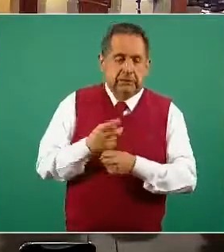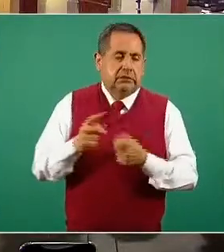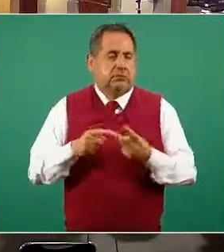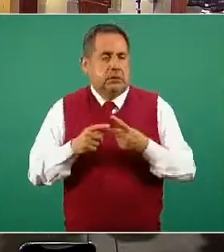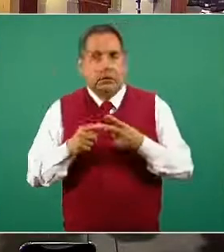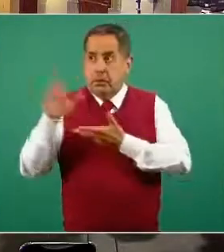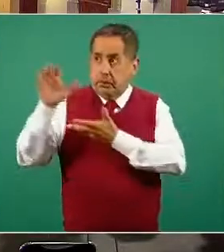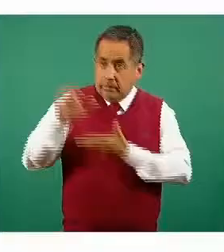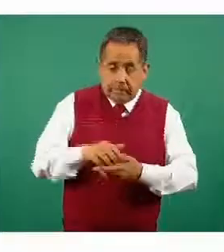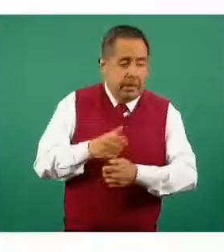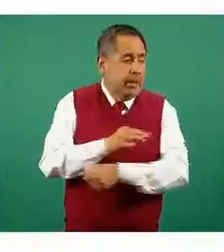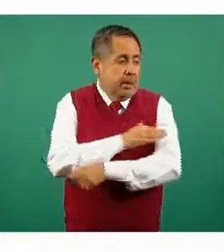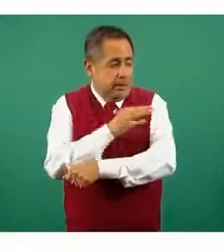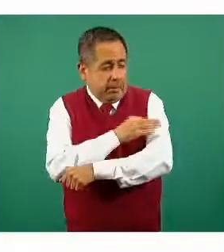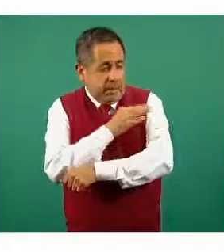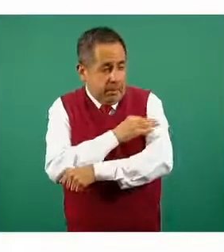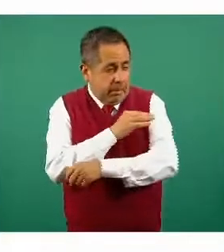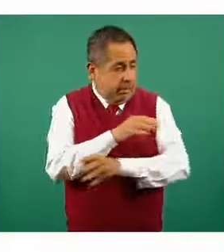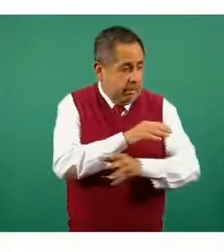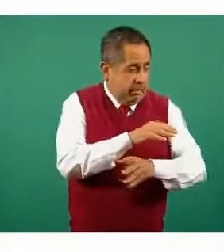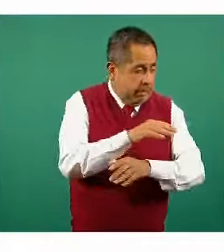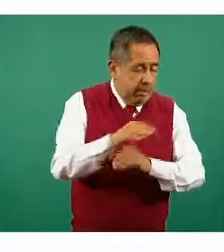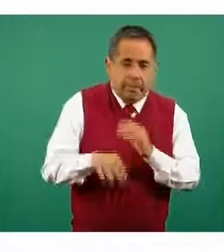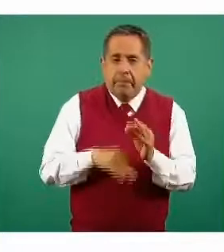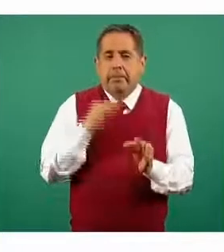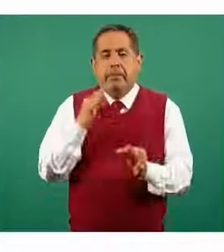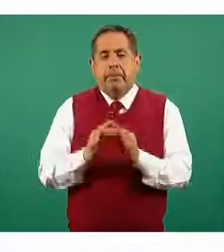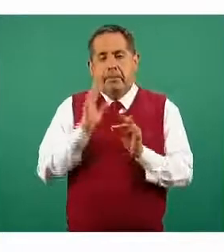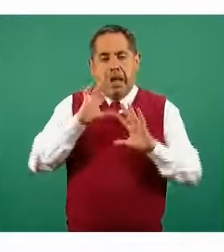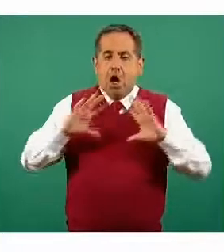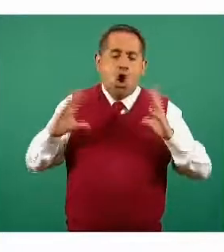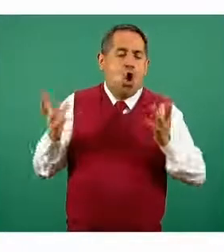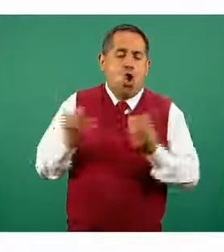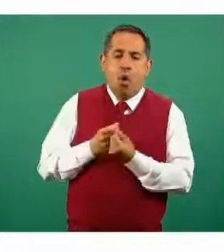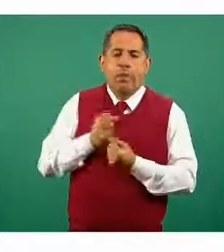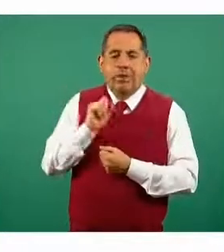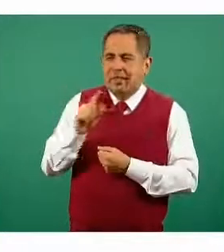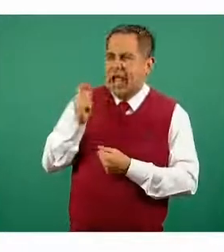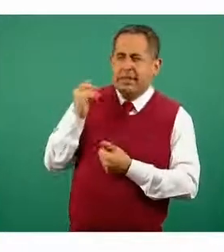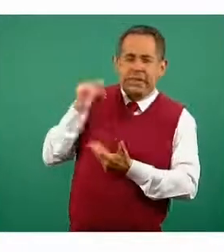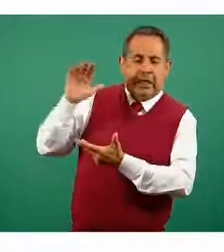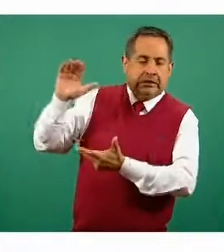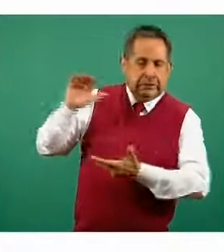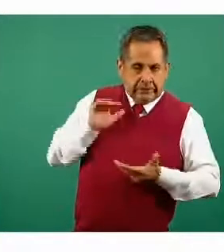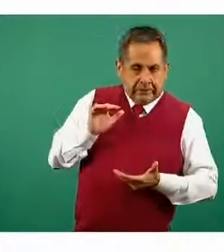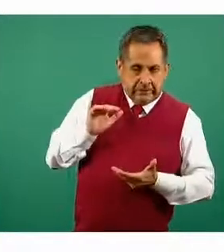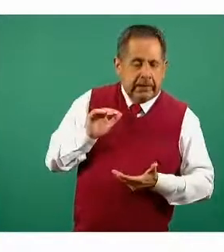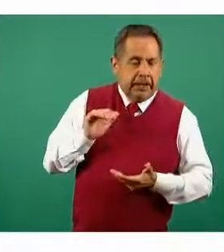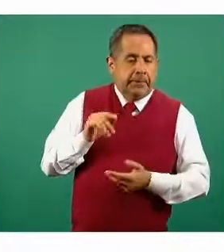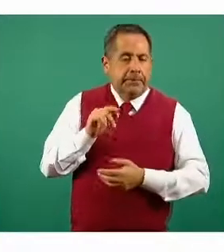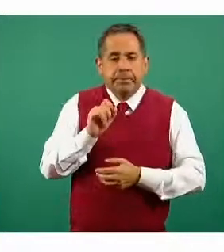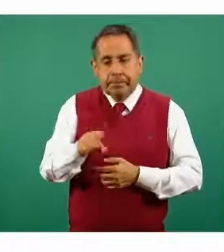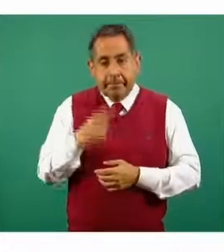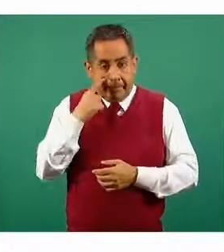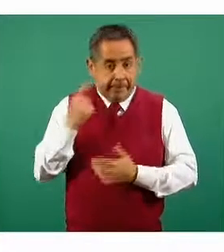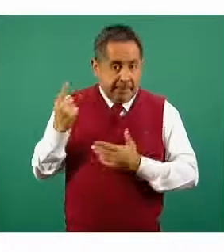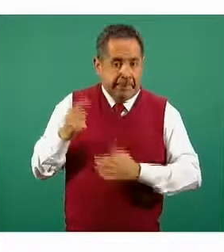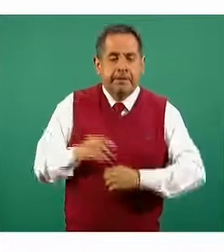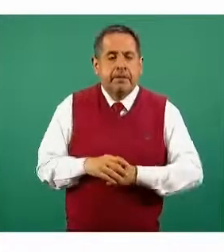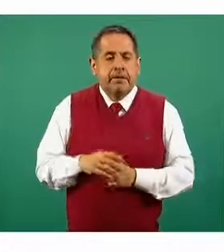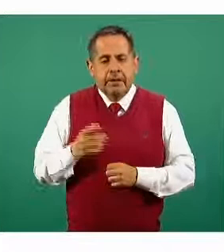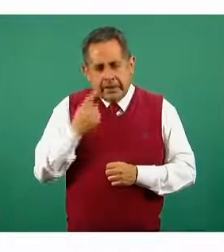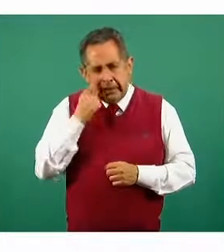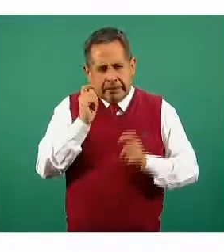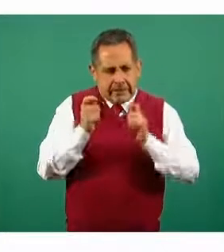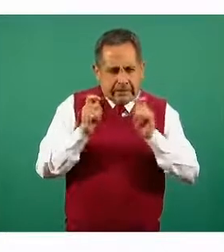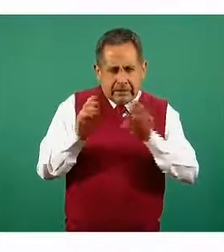se completará la meta de vacunación para el paquete más recientemente recibido. Y en la siguiente diapositiva, lo que